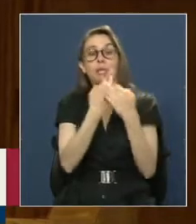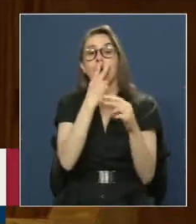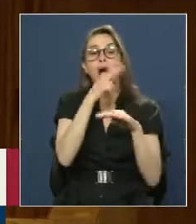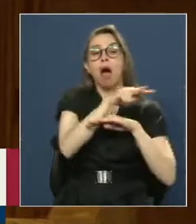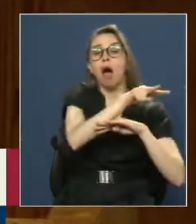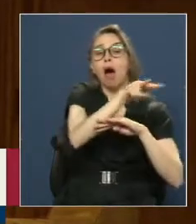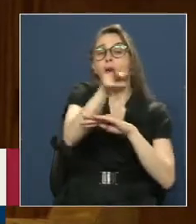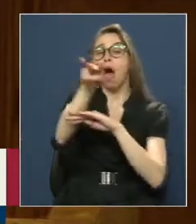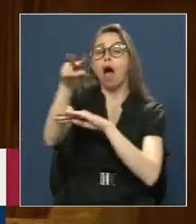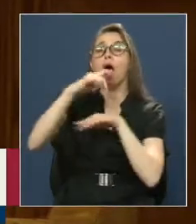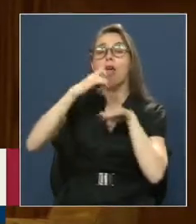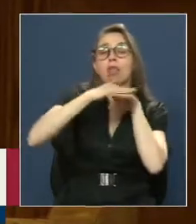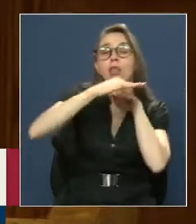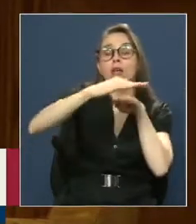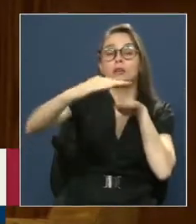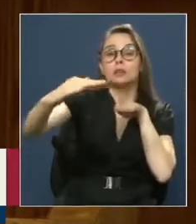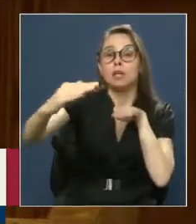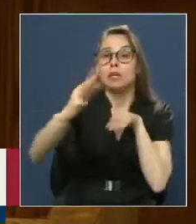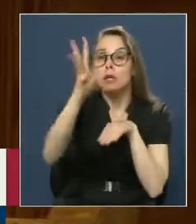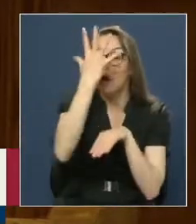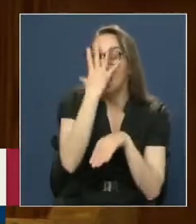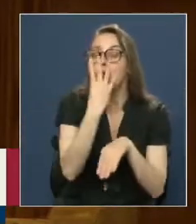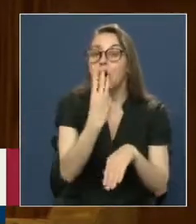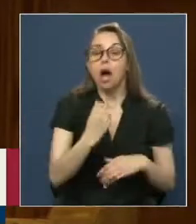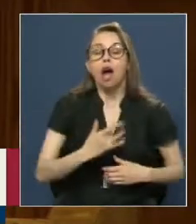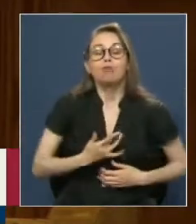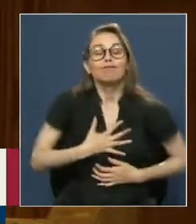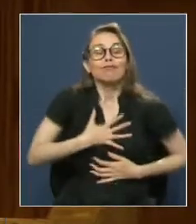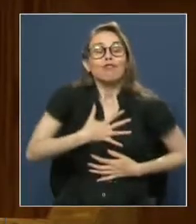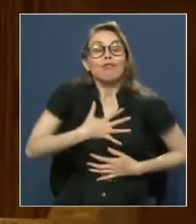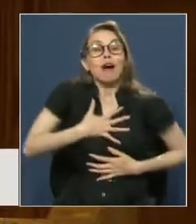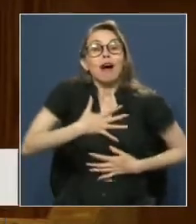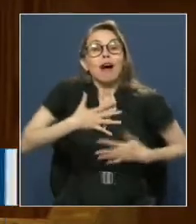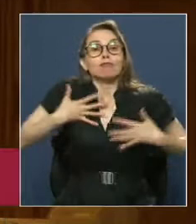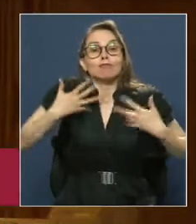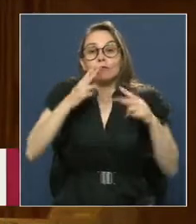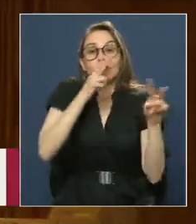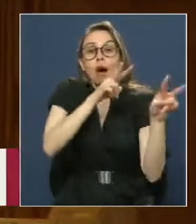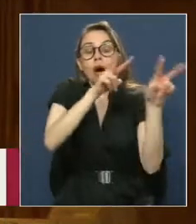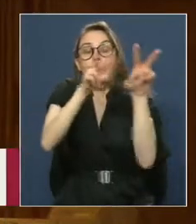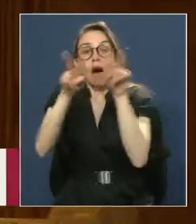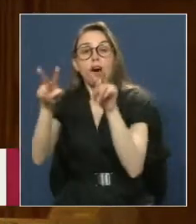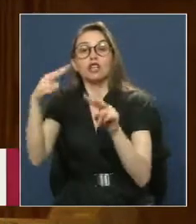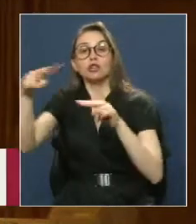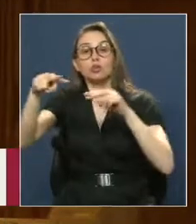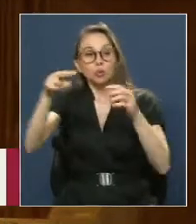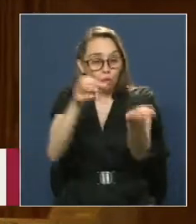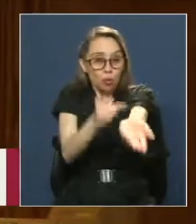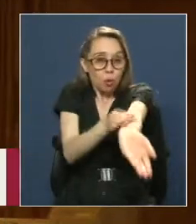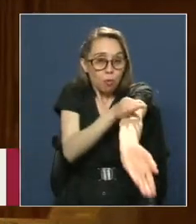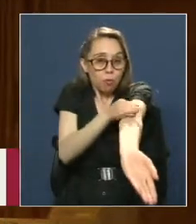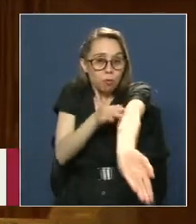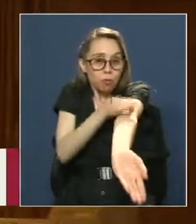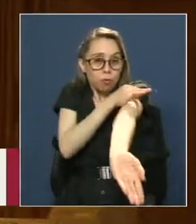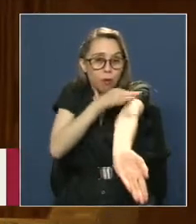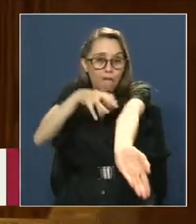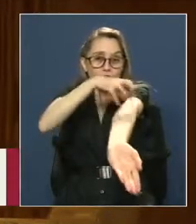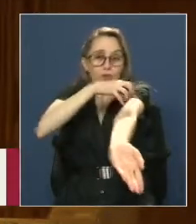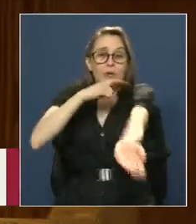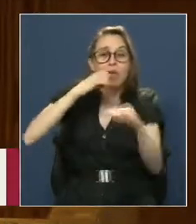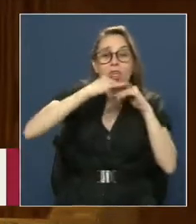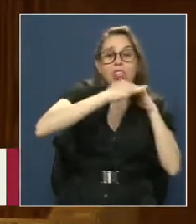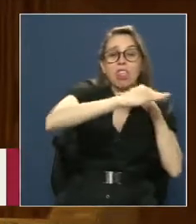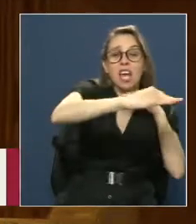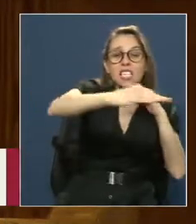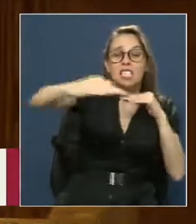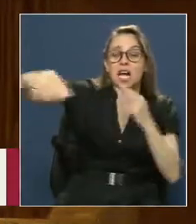A aquellos que descubren Su corazón Su médula Su esencia Cuando eso ocurre Sus ciudades Y pueblos En medio de desiertos